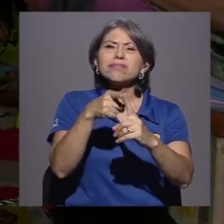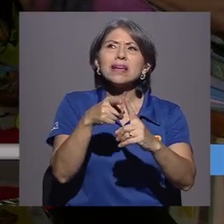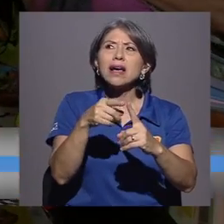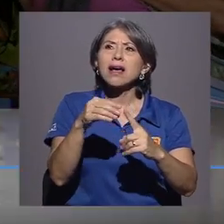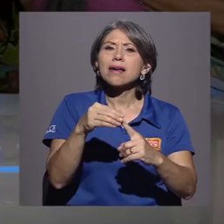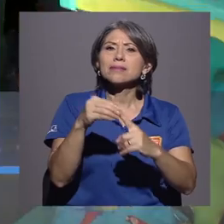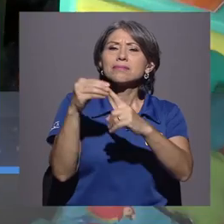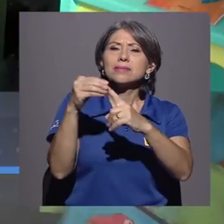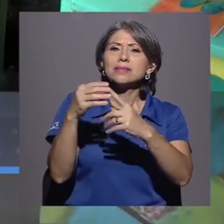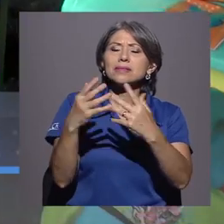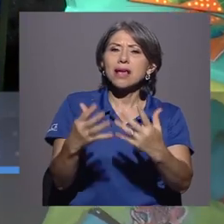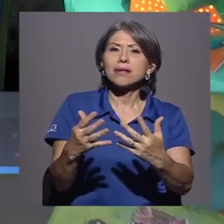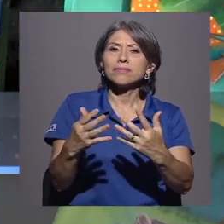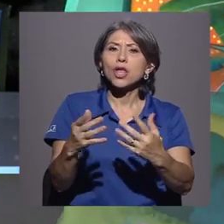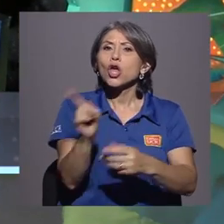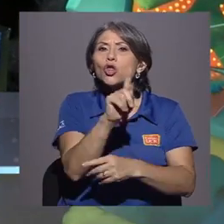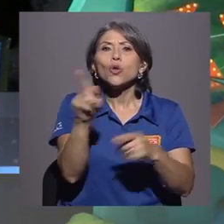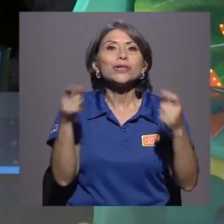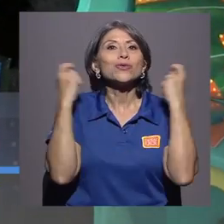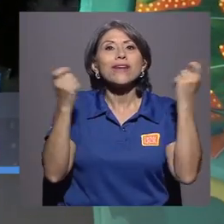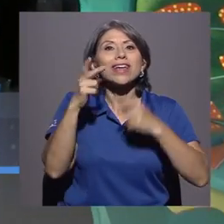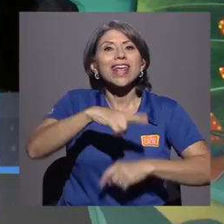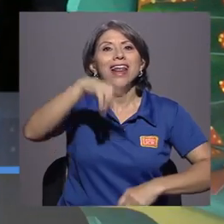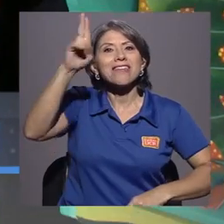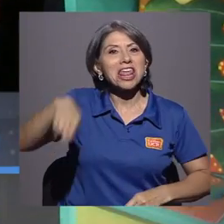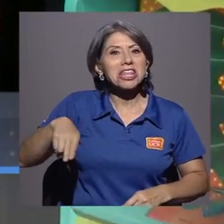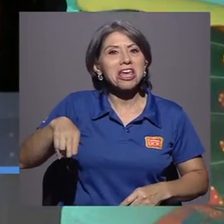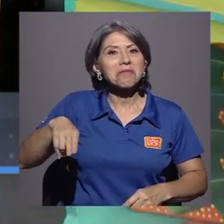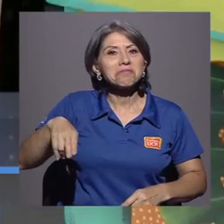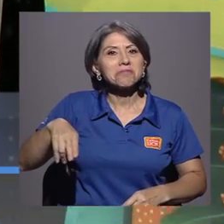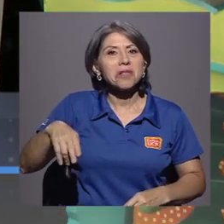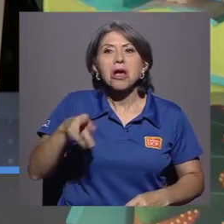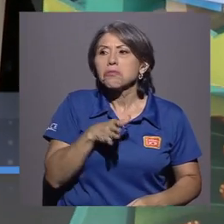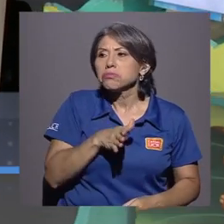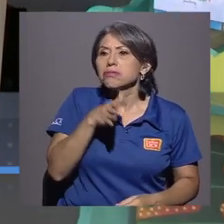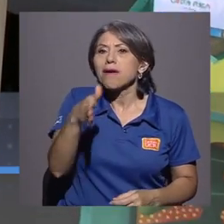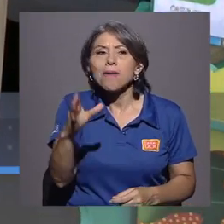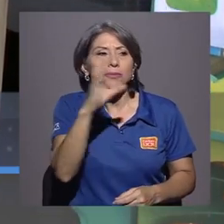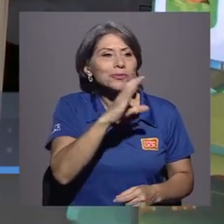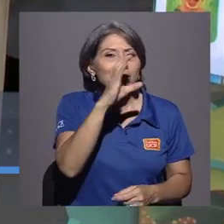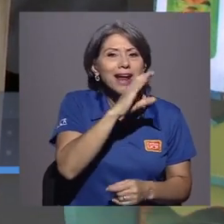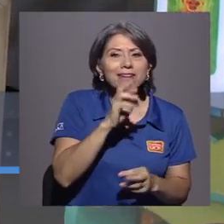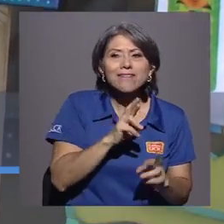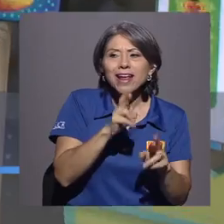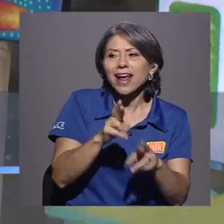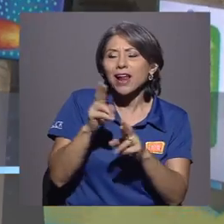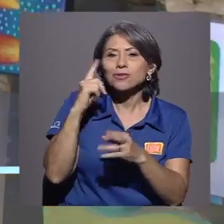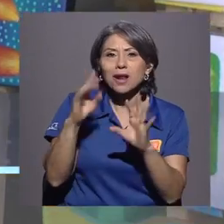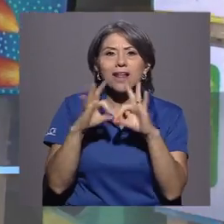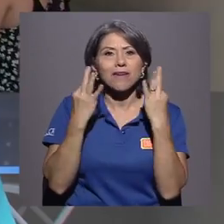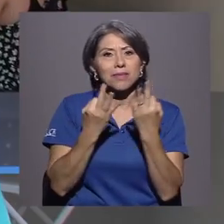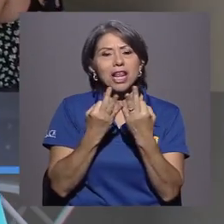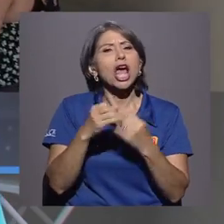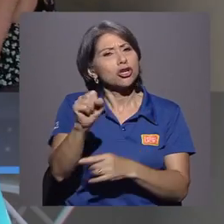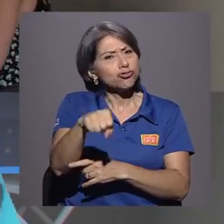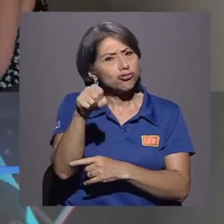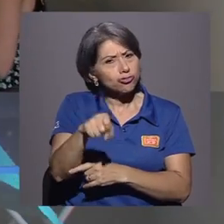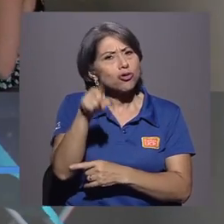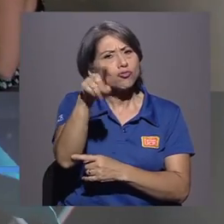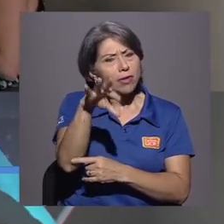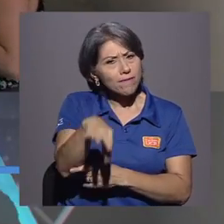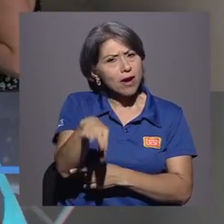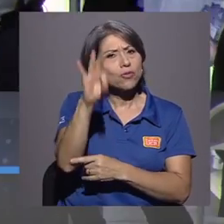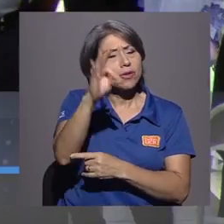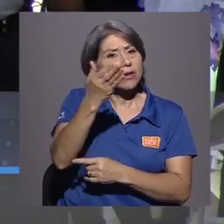particular porque no es una feria navideña más donde nosotros podemos ir a buscar los regalitos de la familia y eso. Sí, va a encontrar cosas